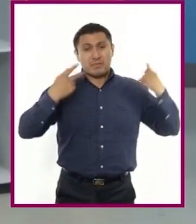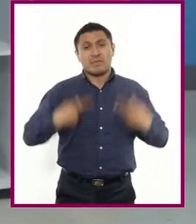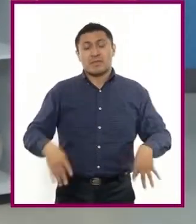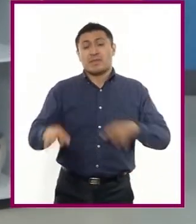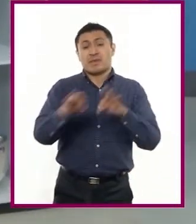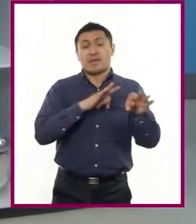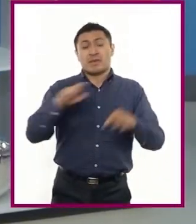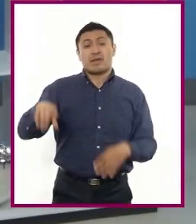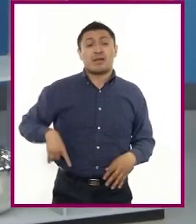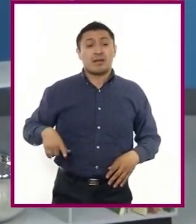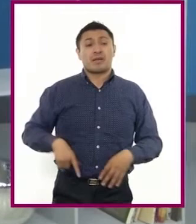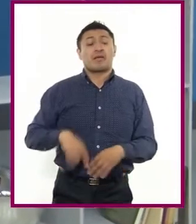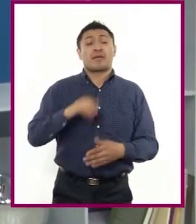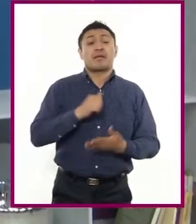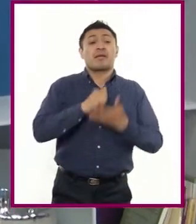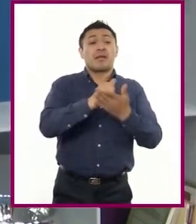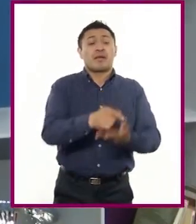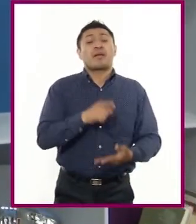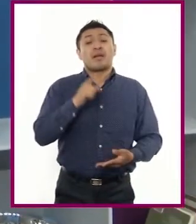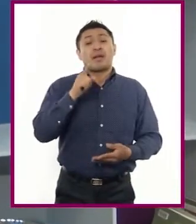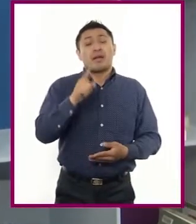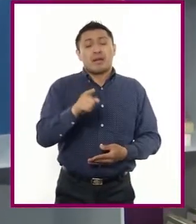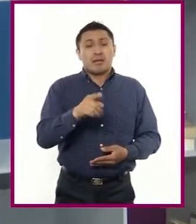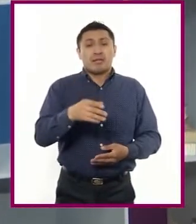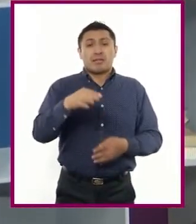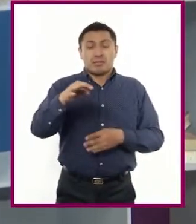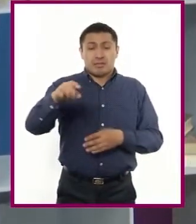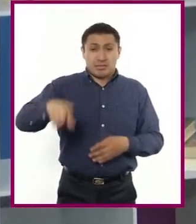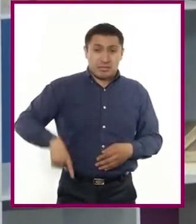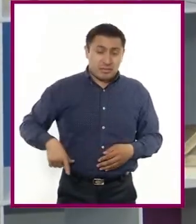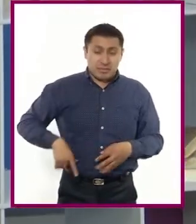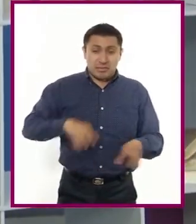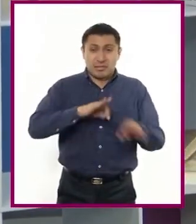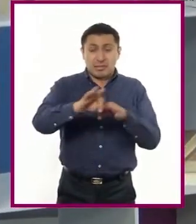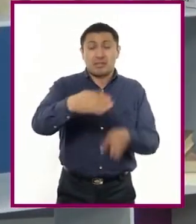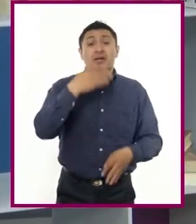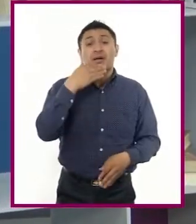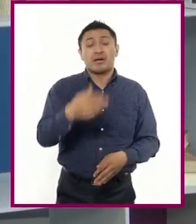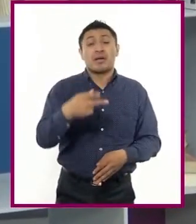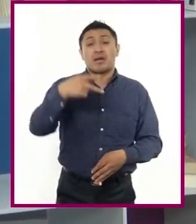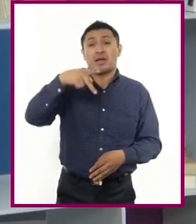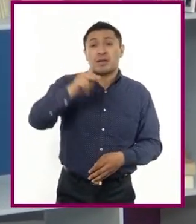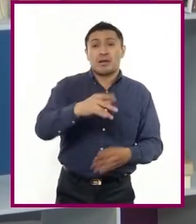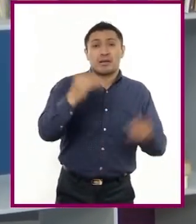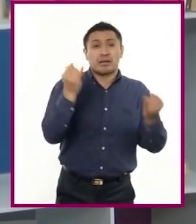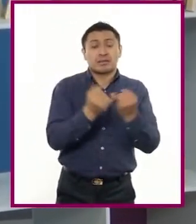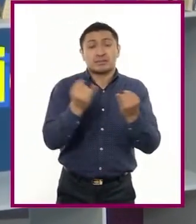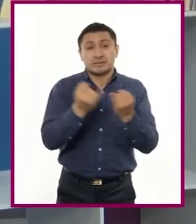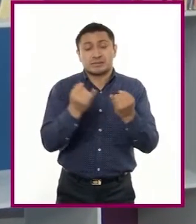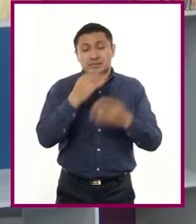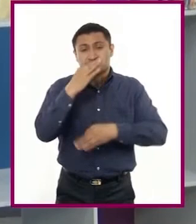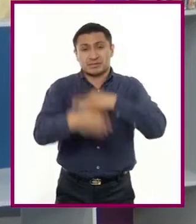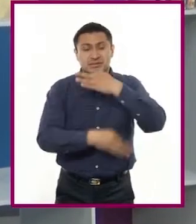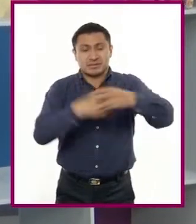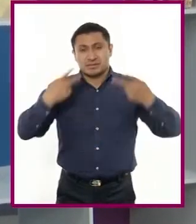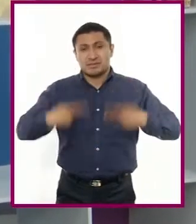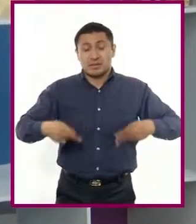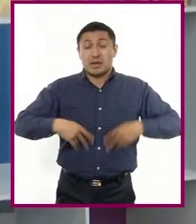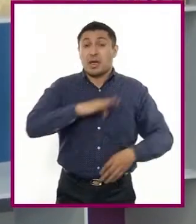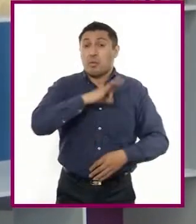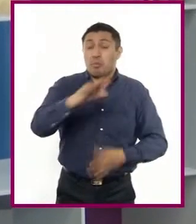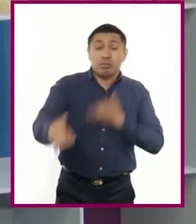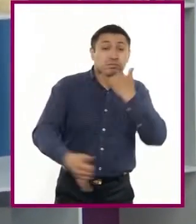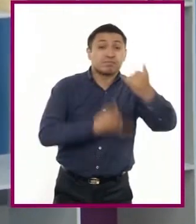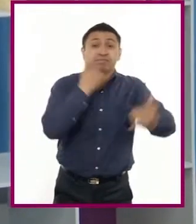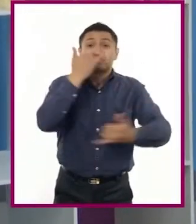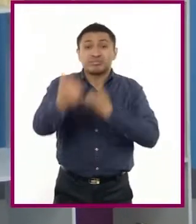públicos hacen posible el funcionamiento del Estado. Sin embargo, como todas las personas, pueden cometer equivocaciones en el